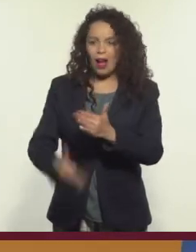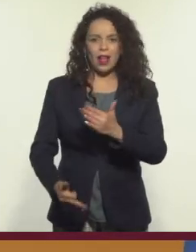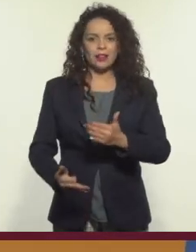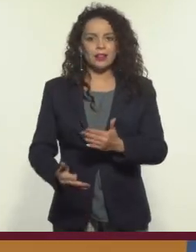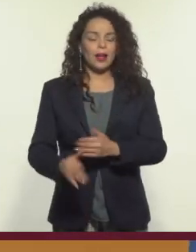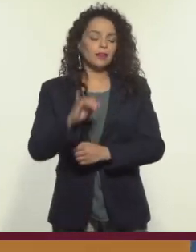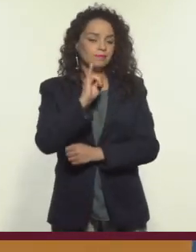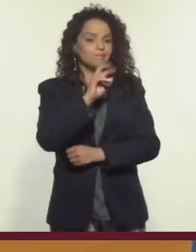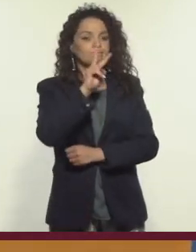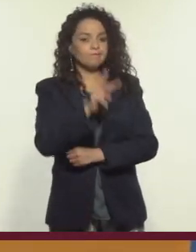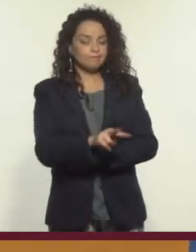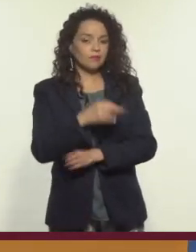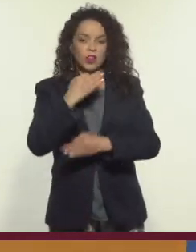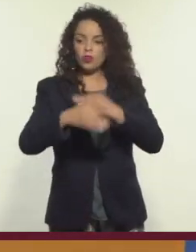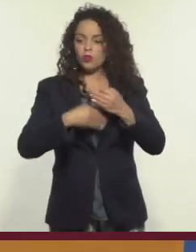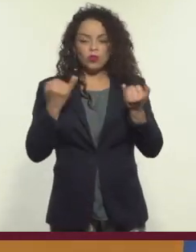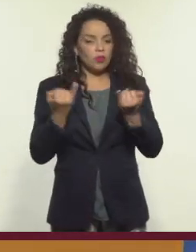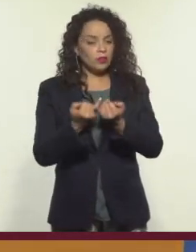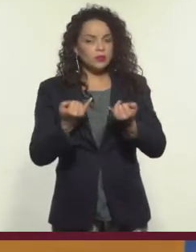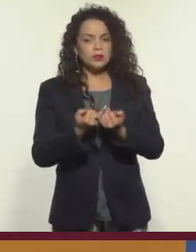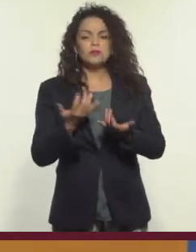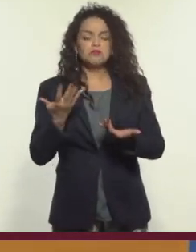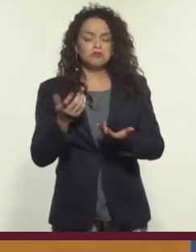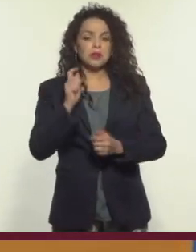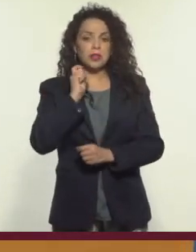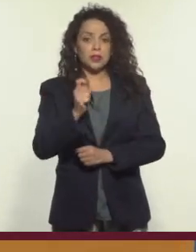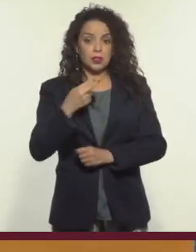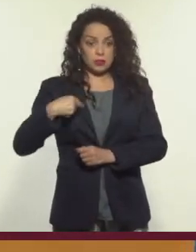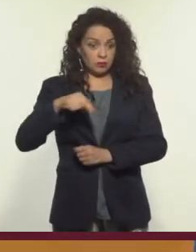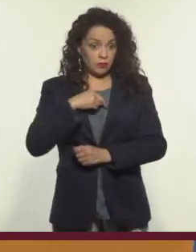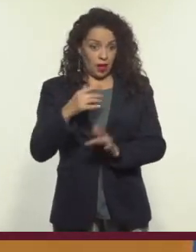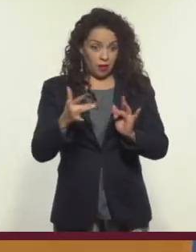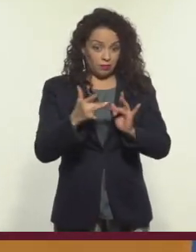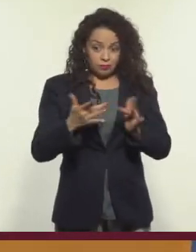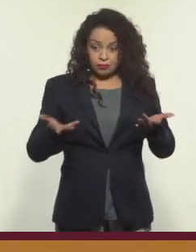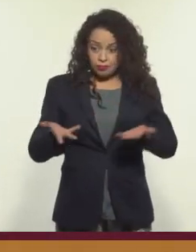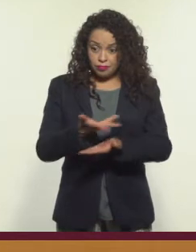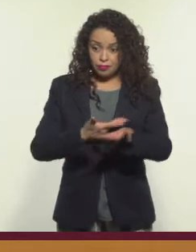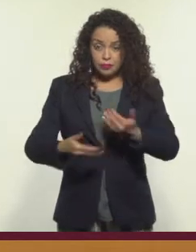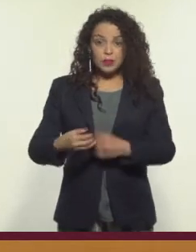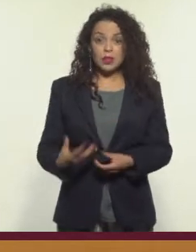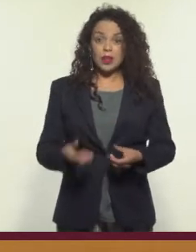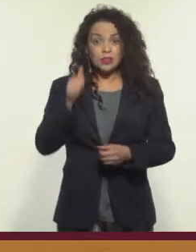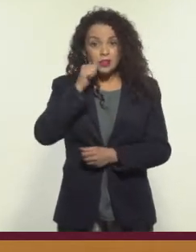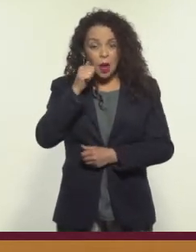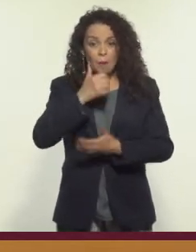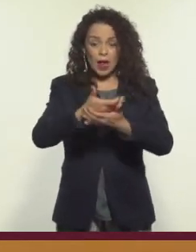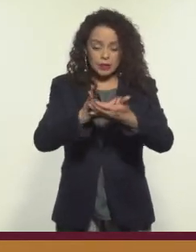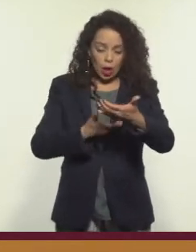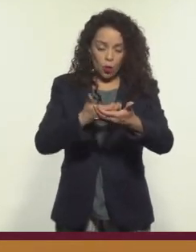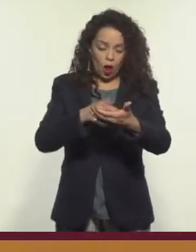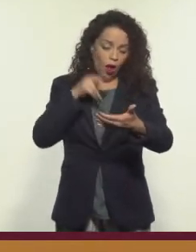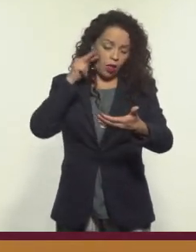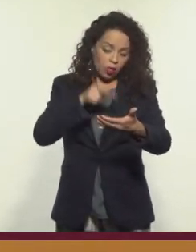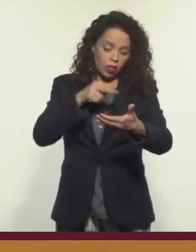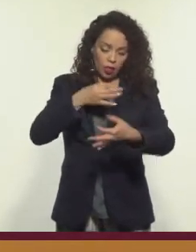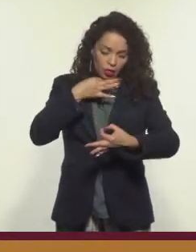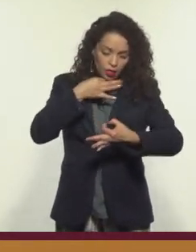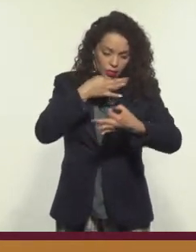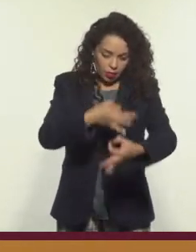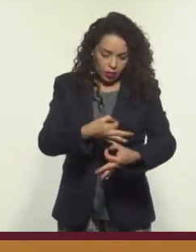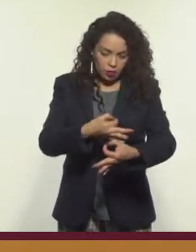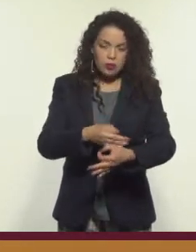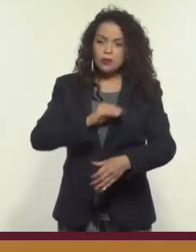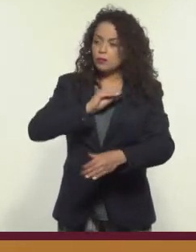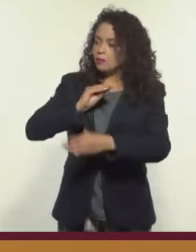Sí, y es que como nos pasa a todos, en algún punto de nuestras interacciones, estar tan pegado al celular nos aleja de las